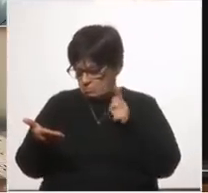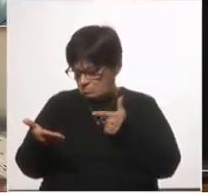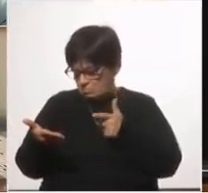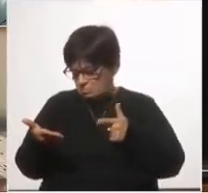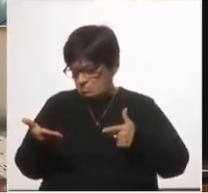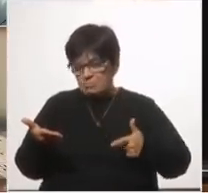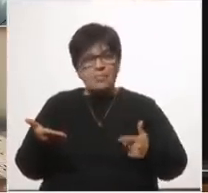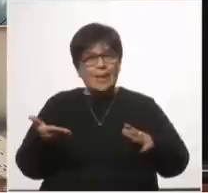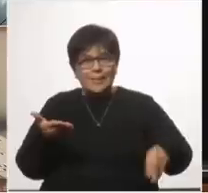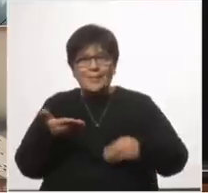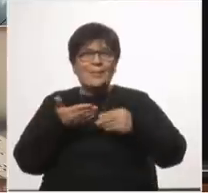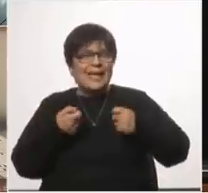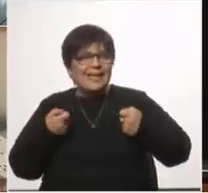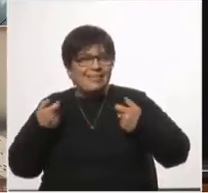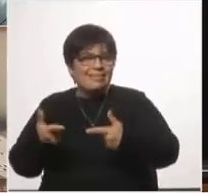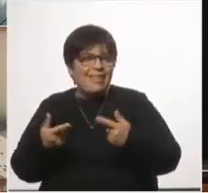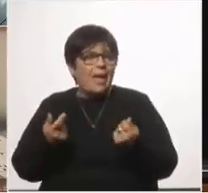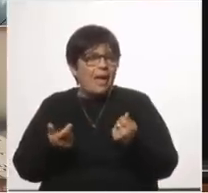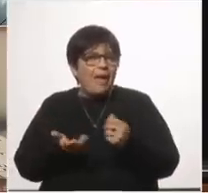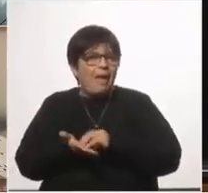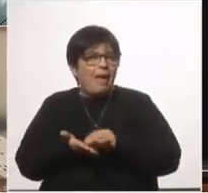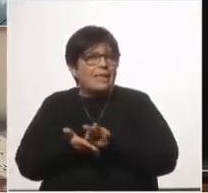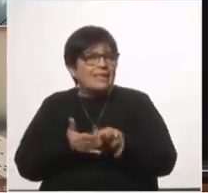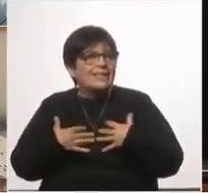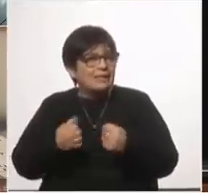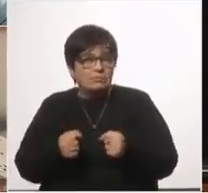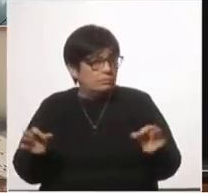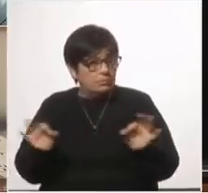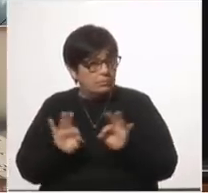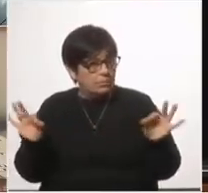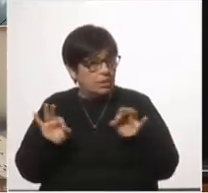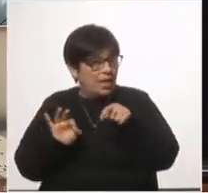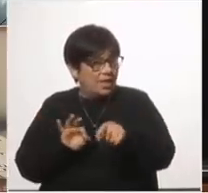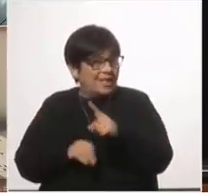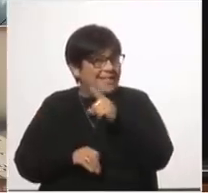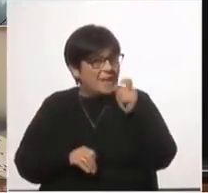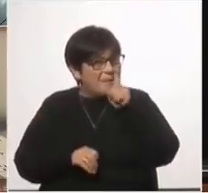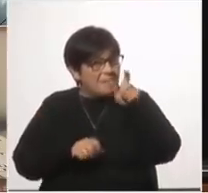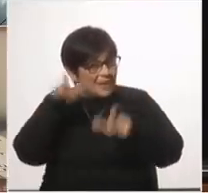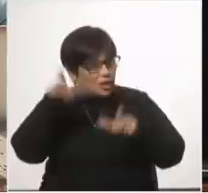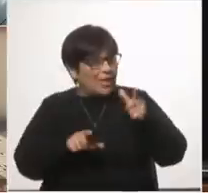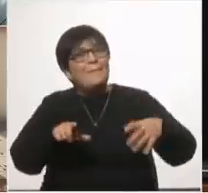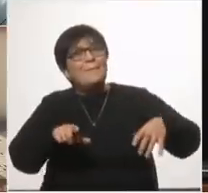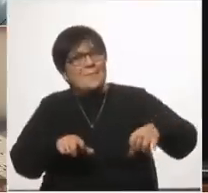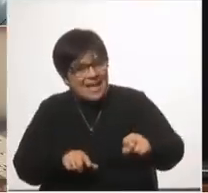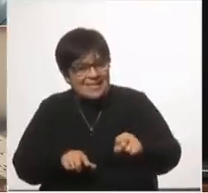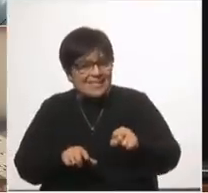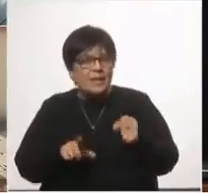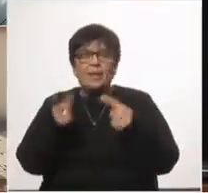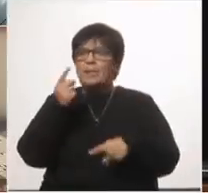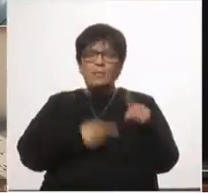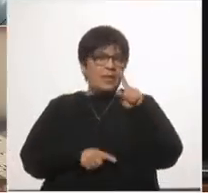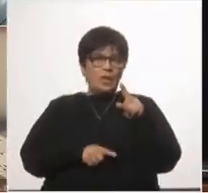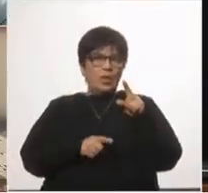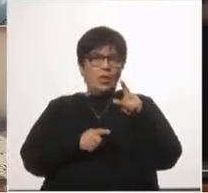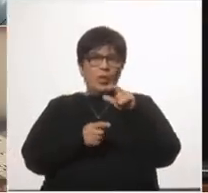recursos adicionales para hace en la rendición de cuentas un hace que tiene 100 mil usuarios más y que cada vez tiene menos presupuesto